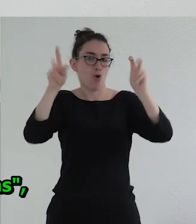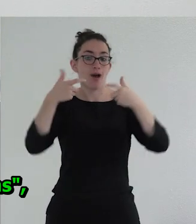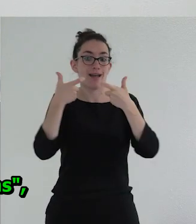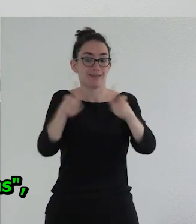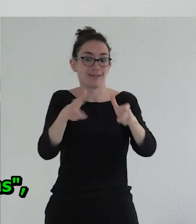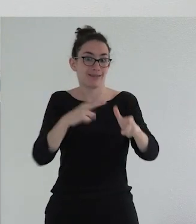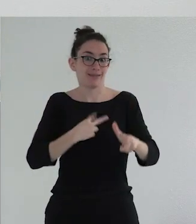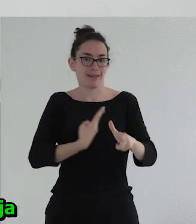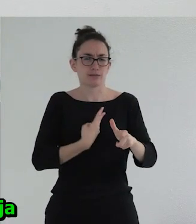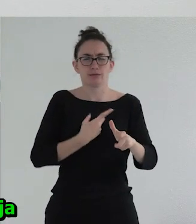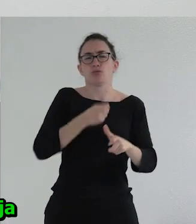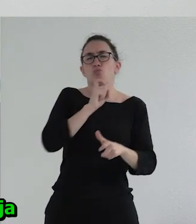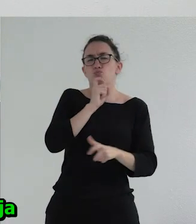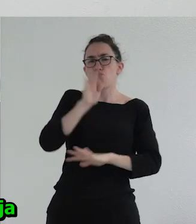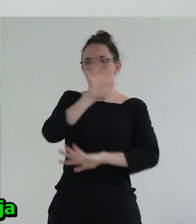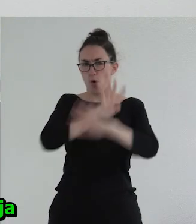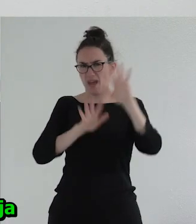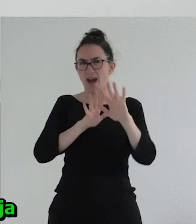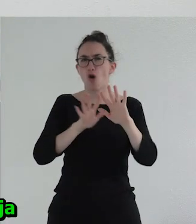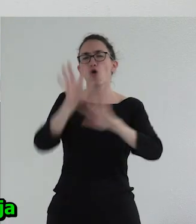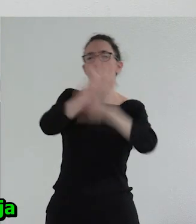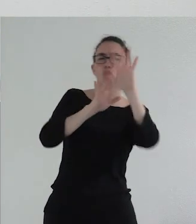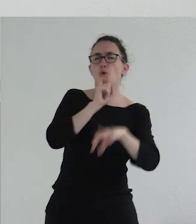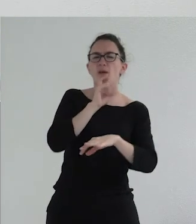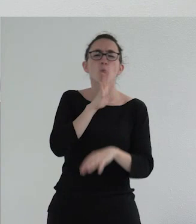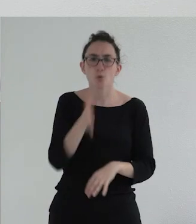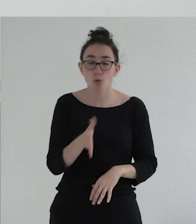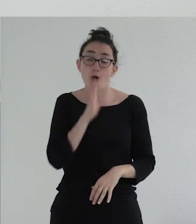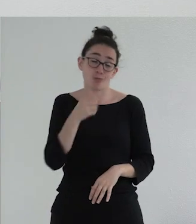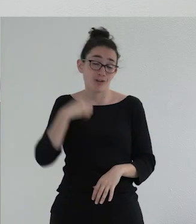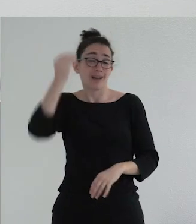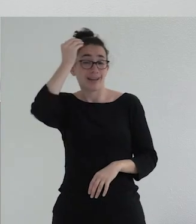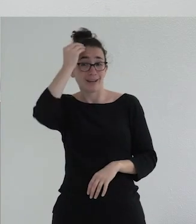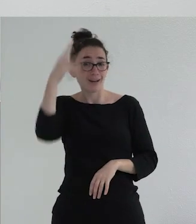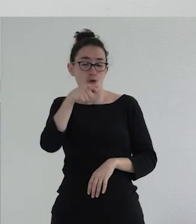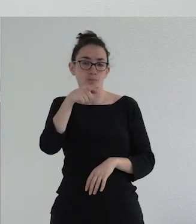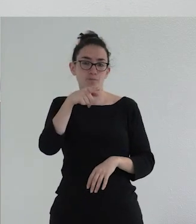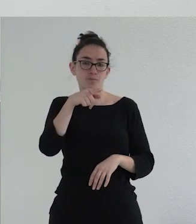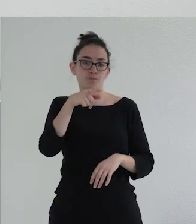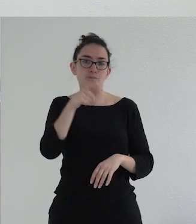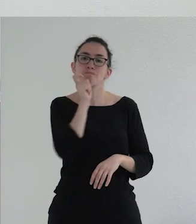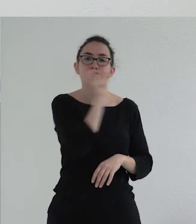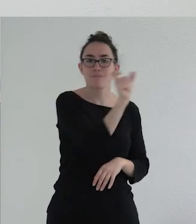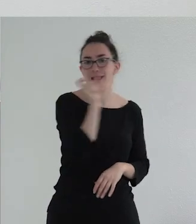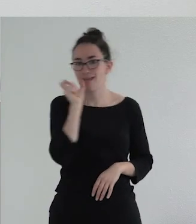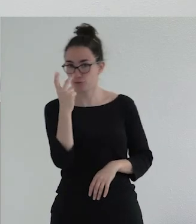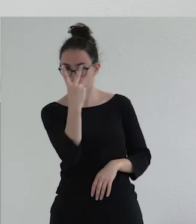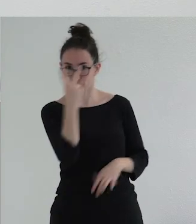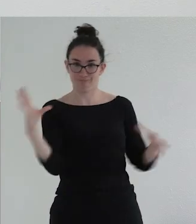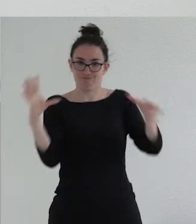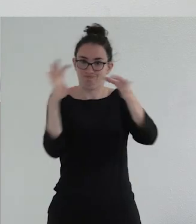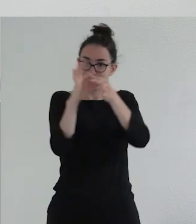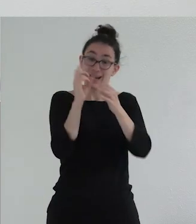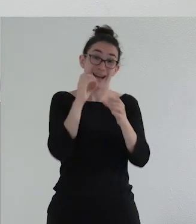Bueno ¿por qué compleja? En primer lugar creo que es compleja porque se basa en la suma de dos palabras que en sí mismas tienen